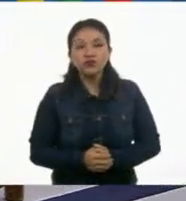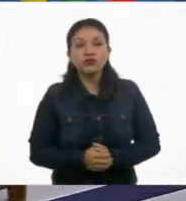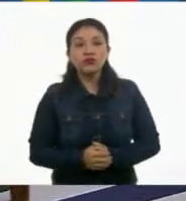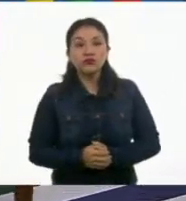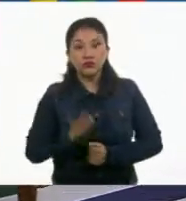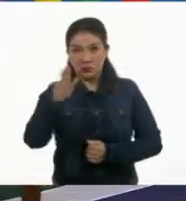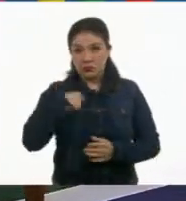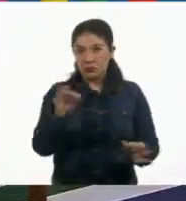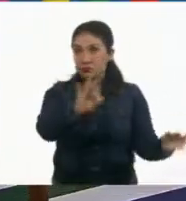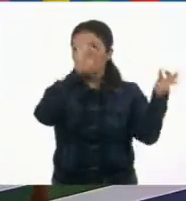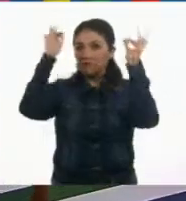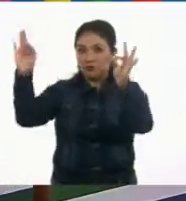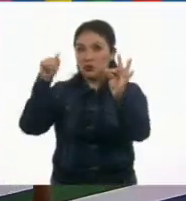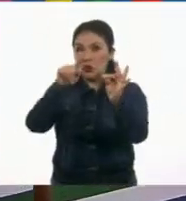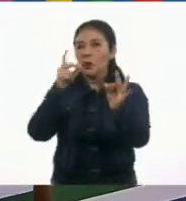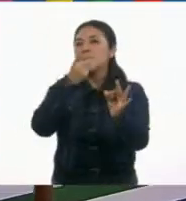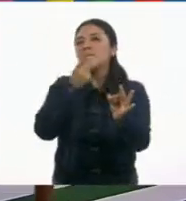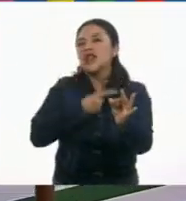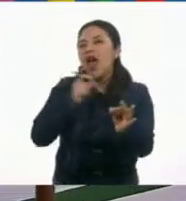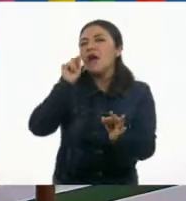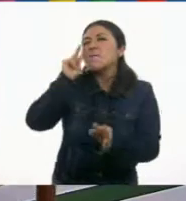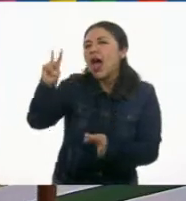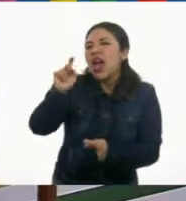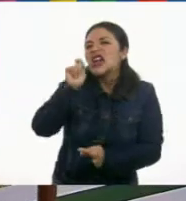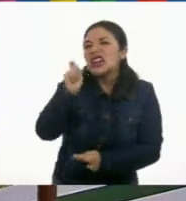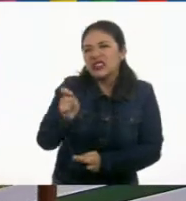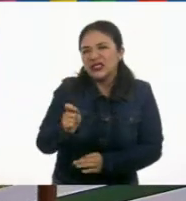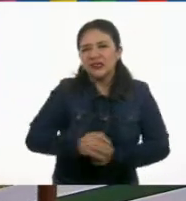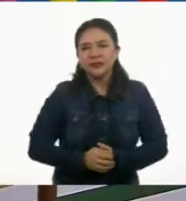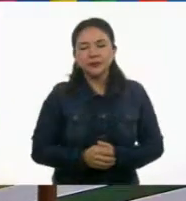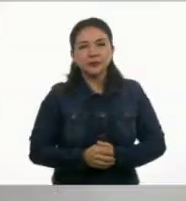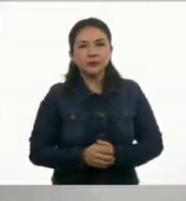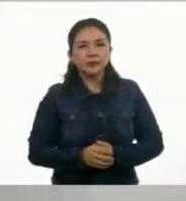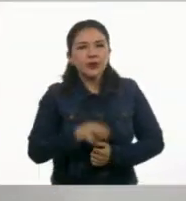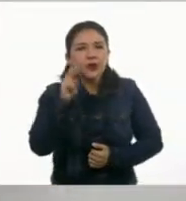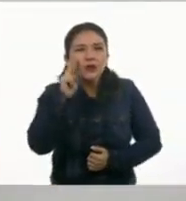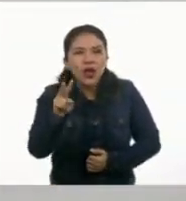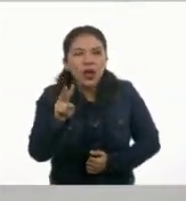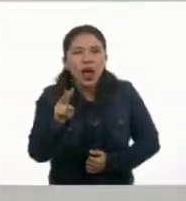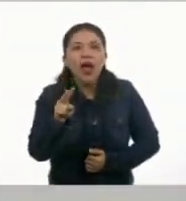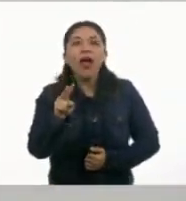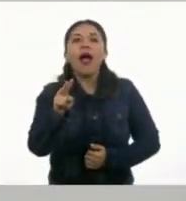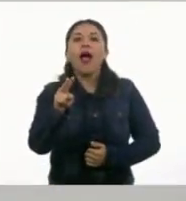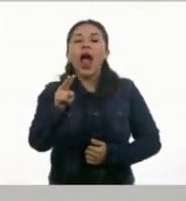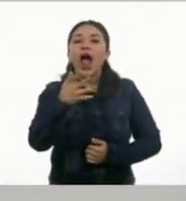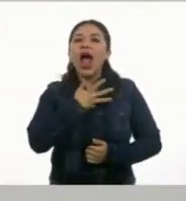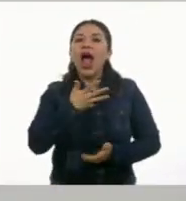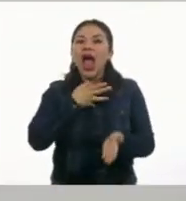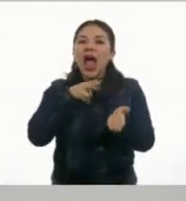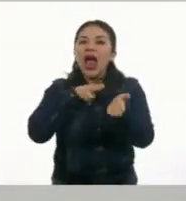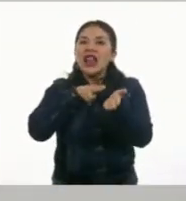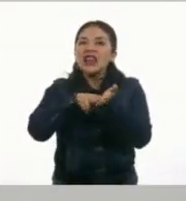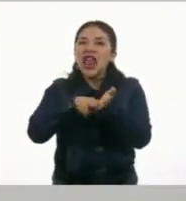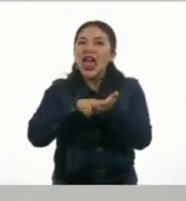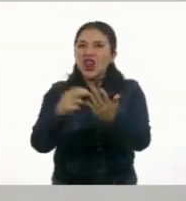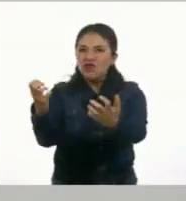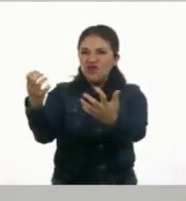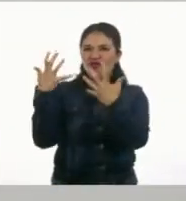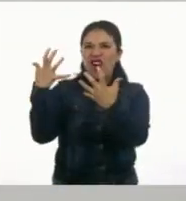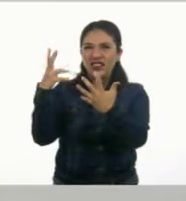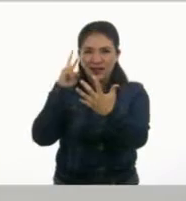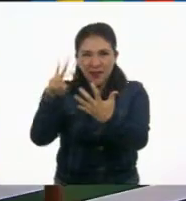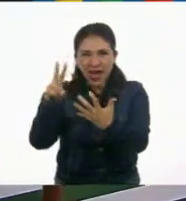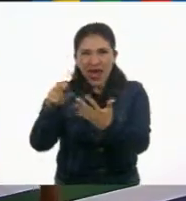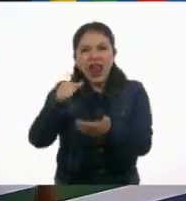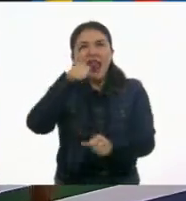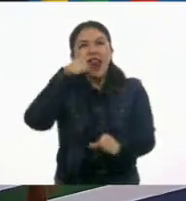que ustedes me digan qué observan. ¿Listo? A ver. Que está en negritas. Sí. Está en negritas y como que la letra es un